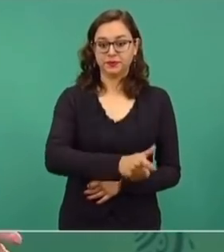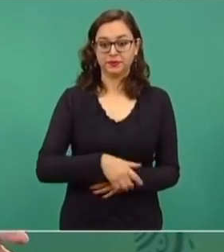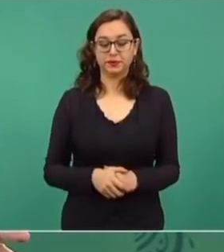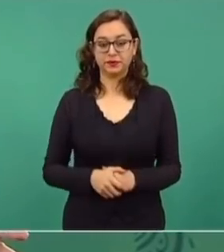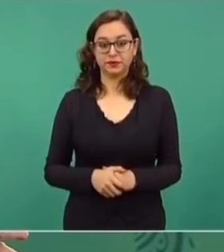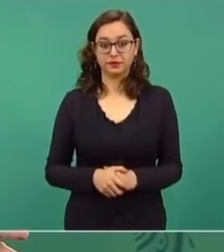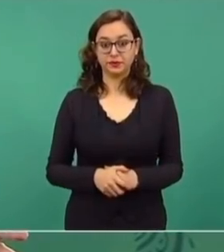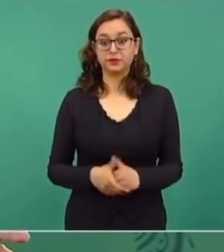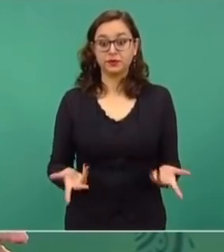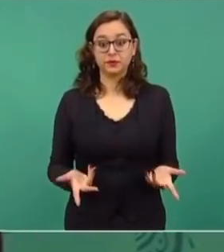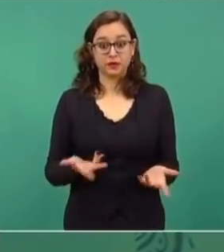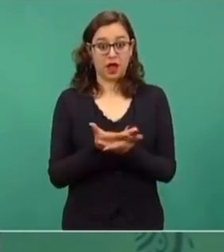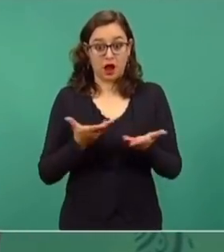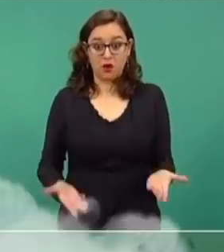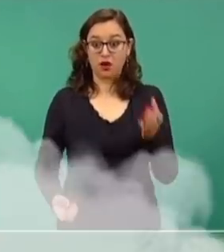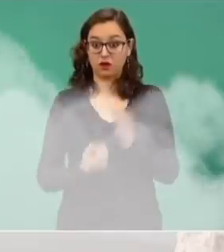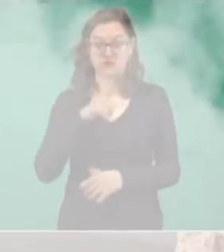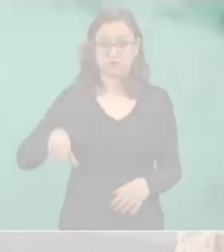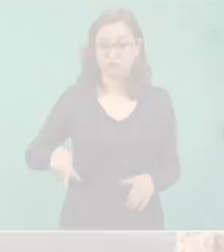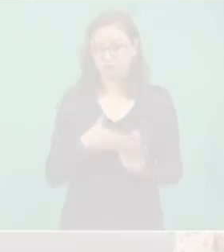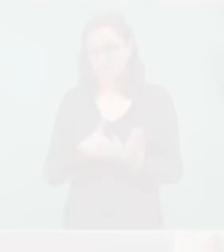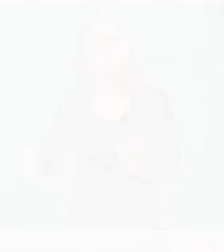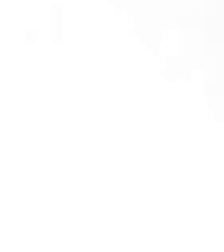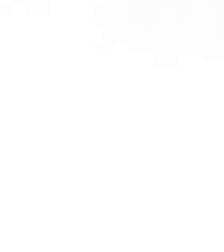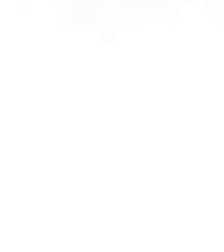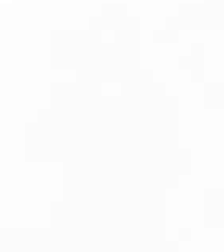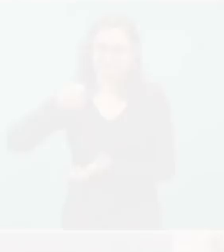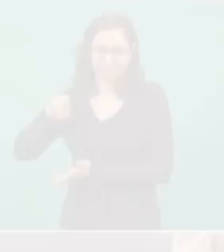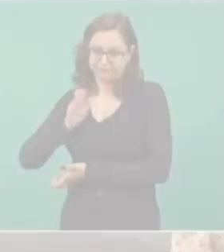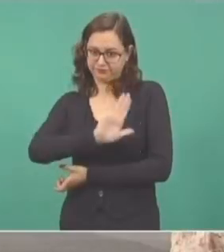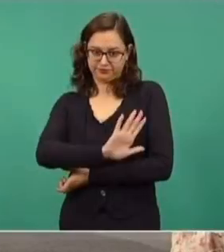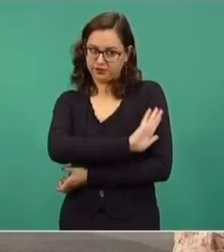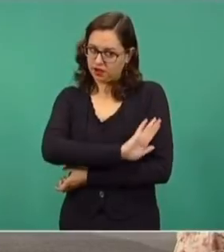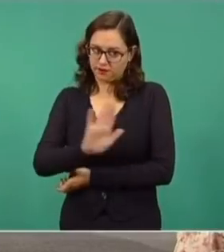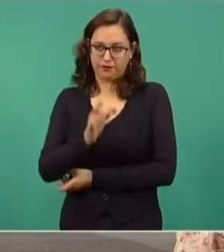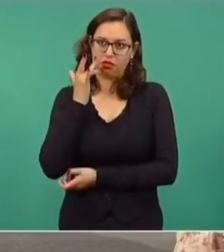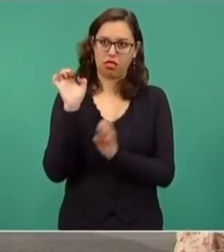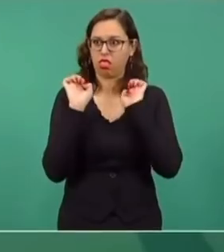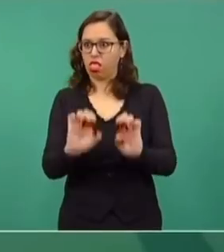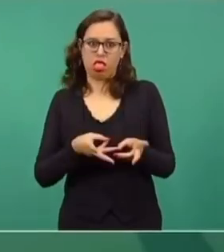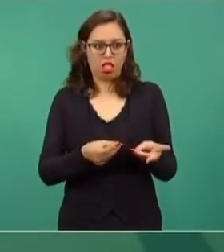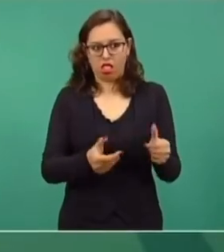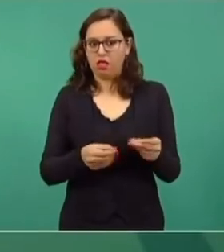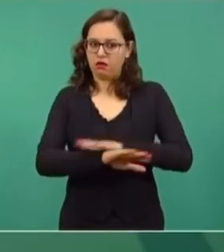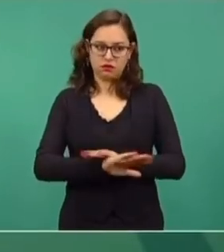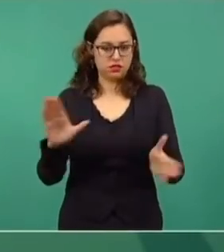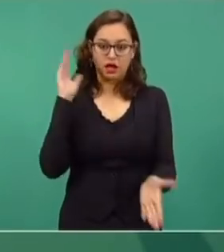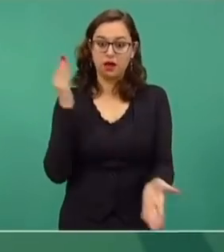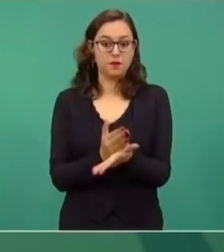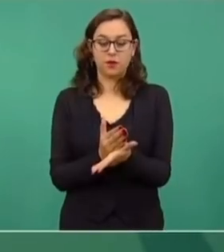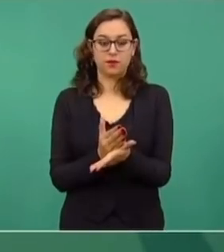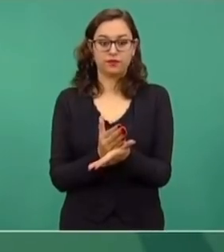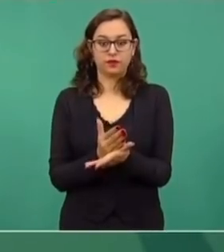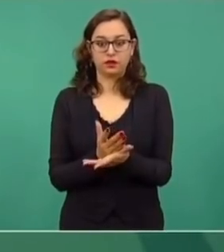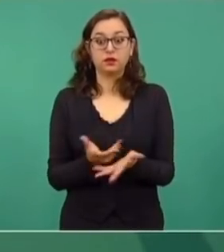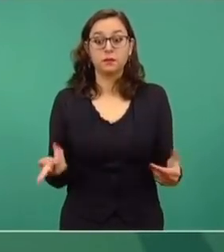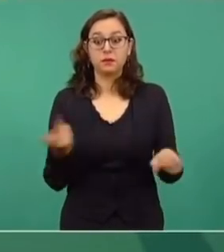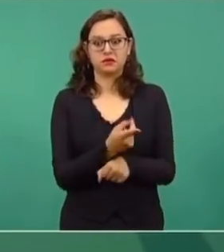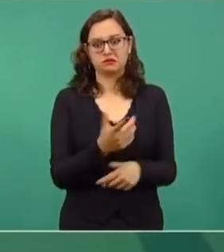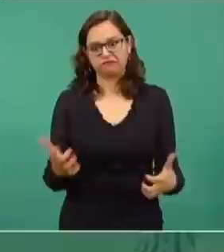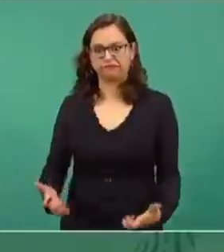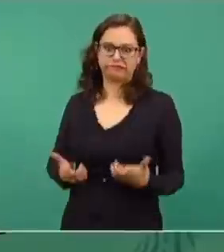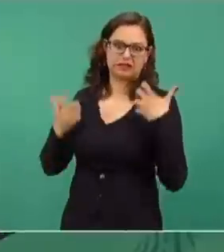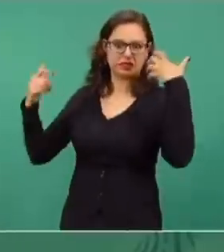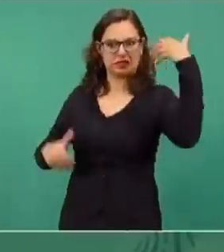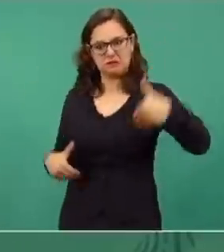Y cuando ya desaparece eso, que ya no hay esas extravagancias, esos lujos, el derroche, pues entonces se